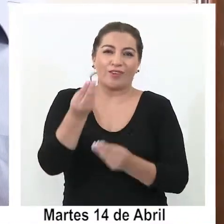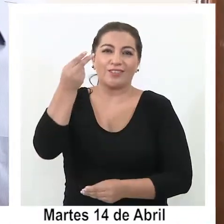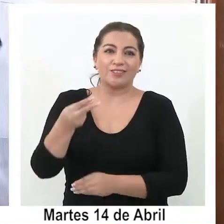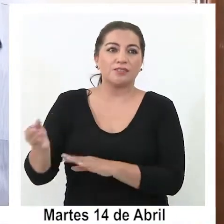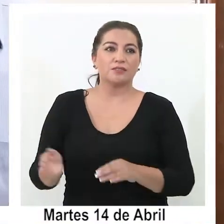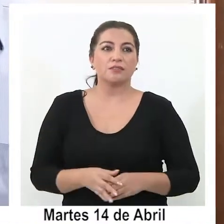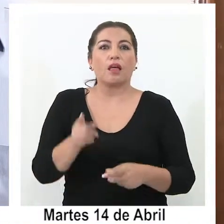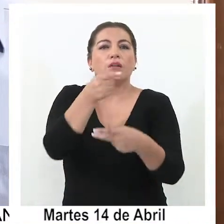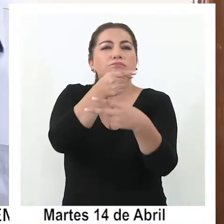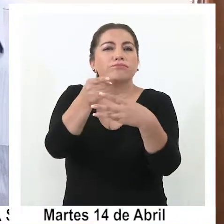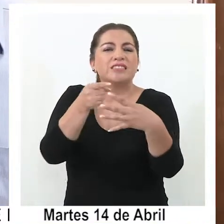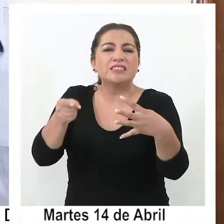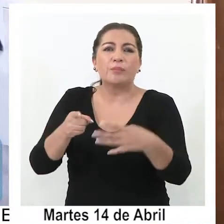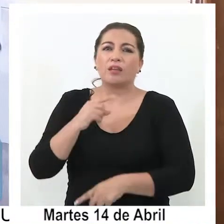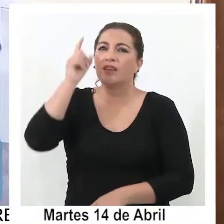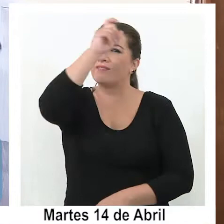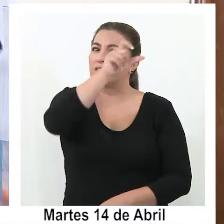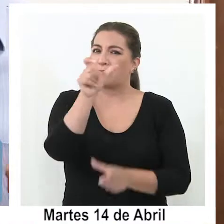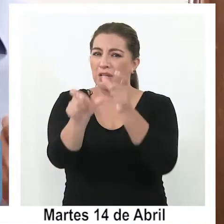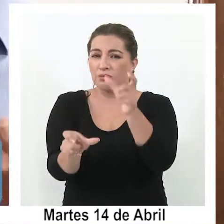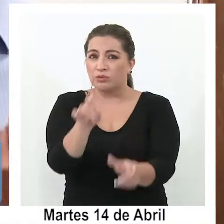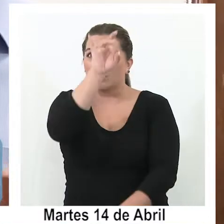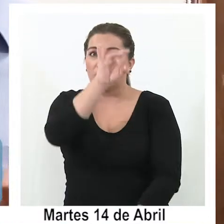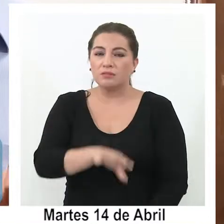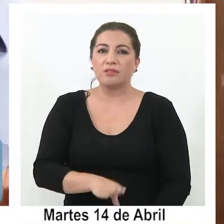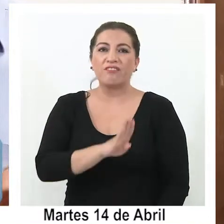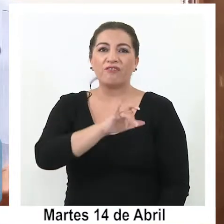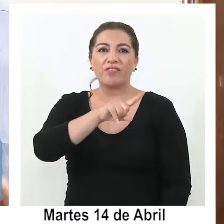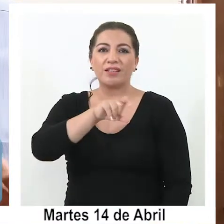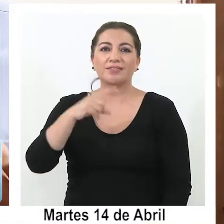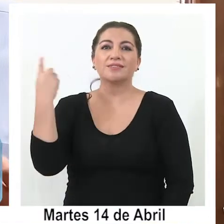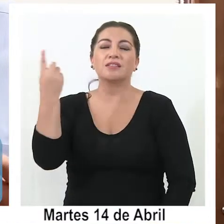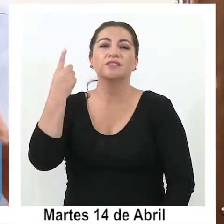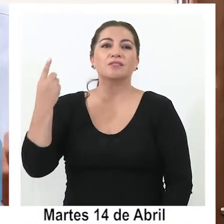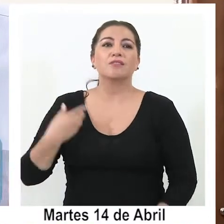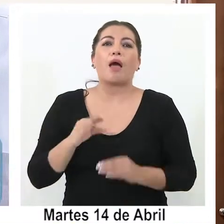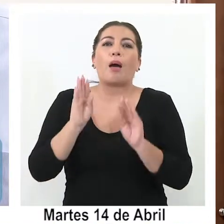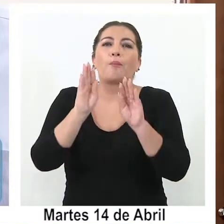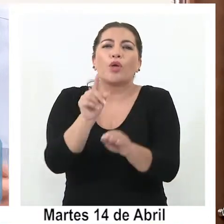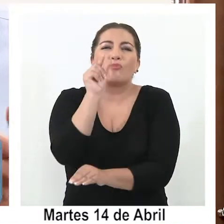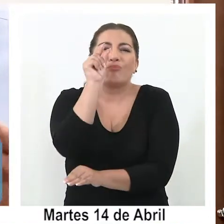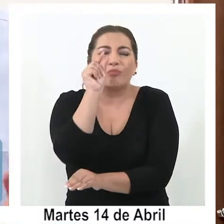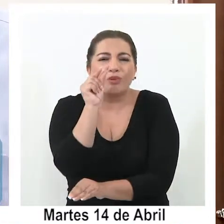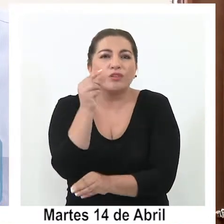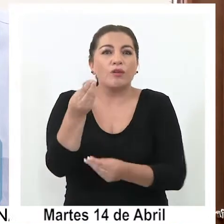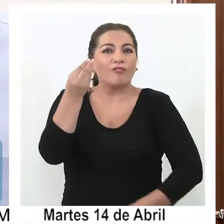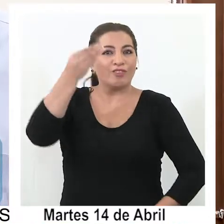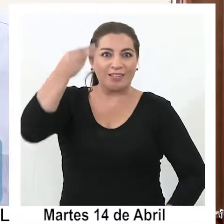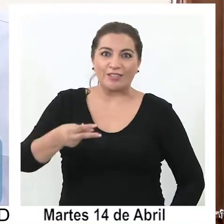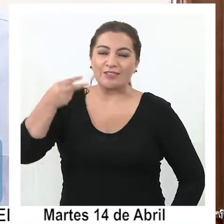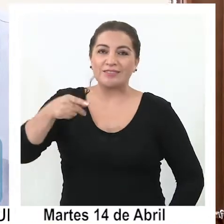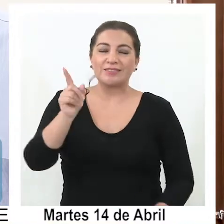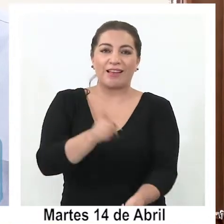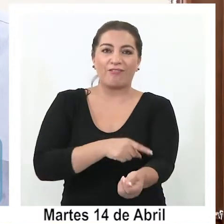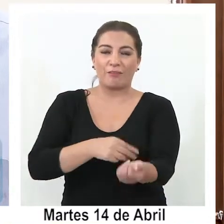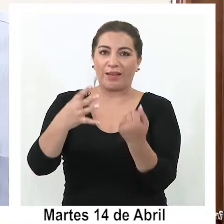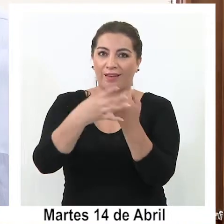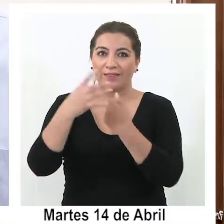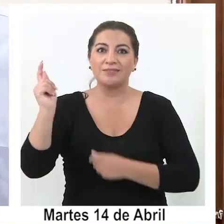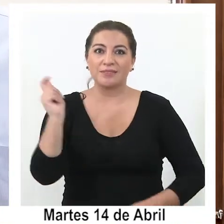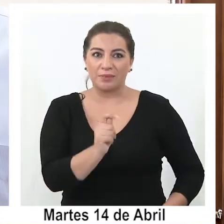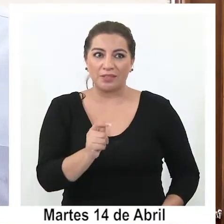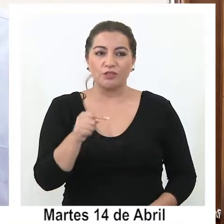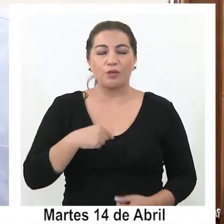Han sido semanas difíciles para todos los chilenos y desde Bienes Nacionales quisimos aportar con un granito de arena, con una buena noticia a la familia de Tarapacá